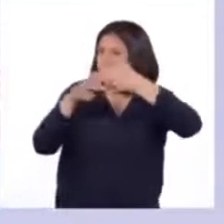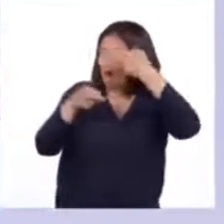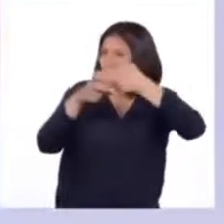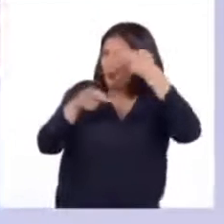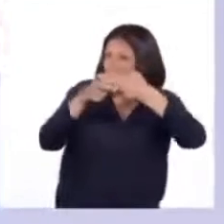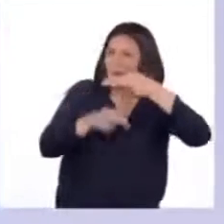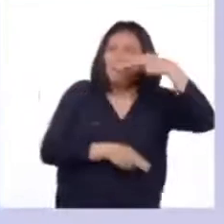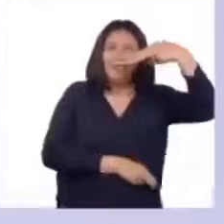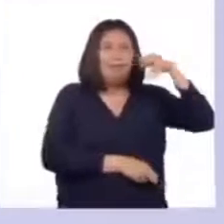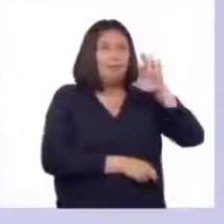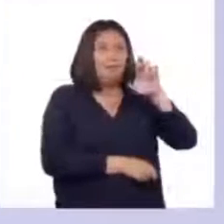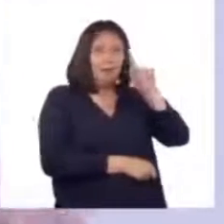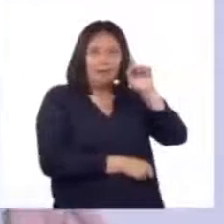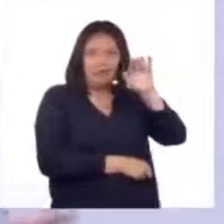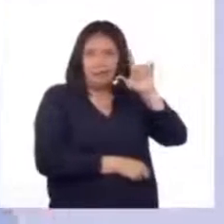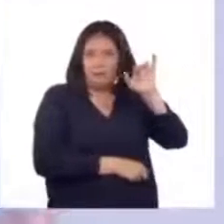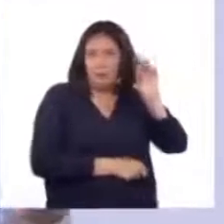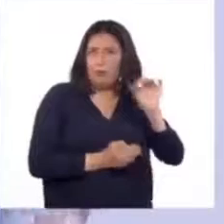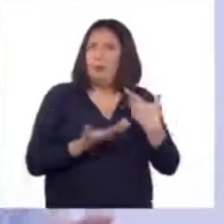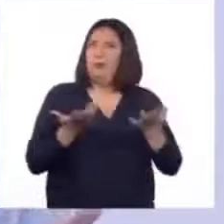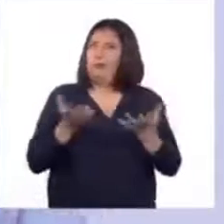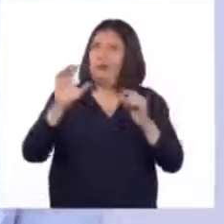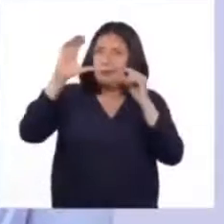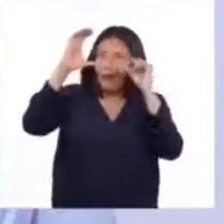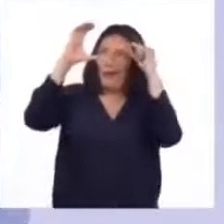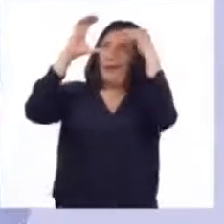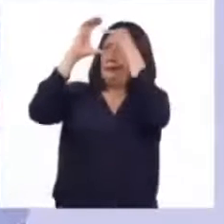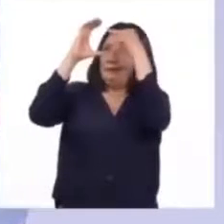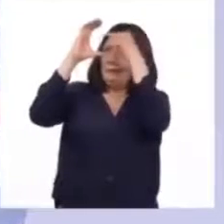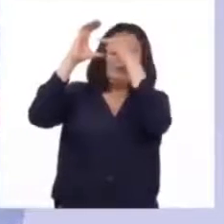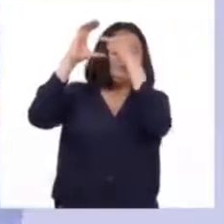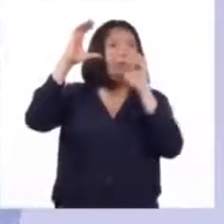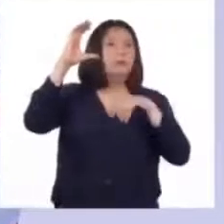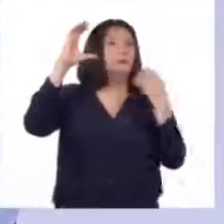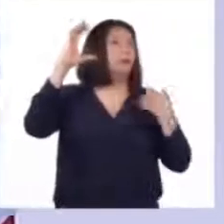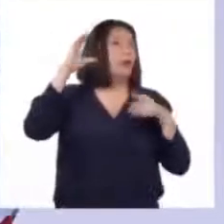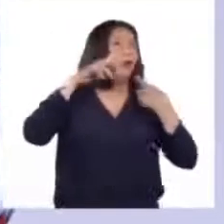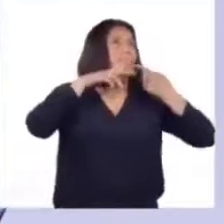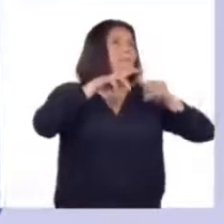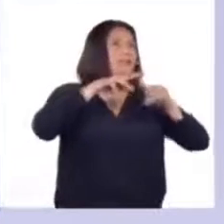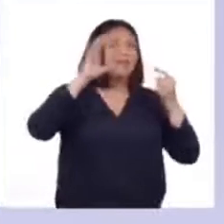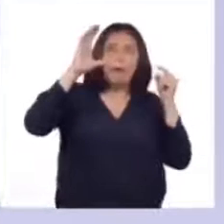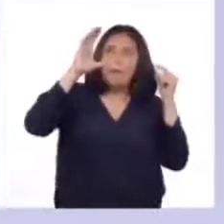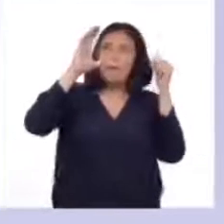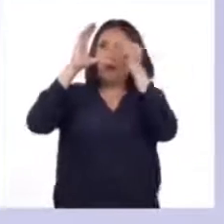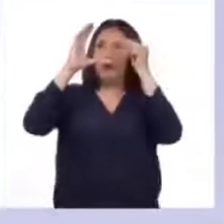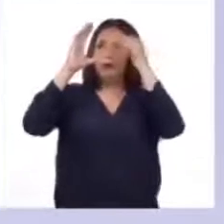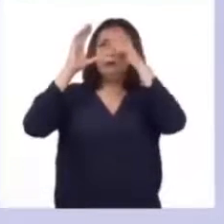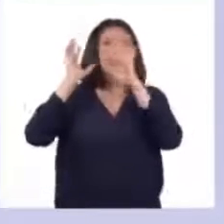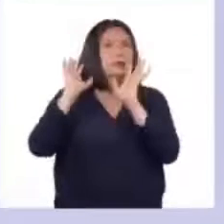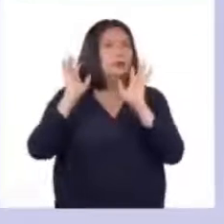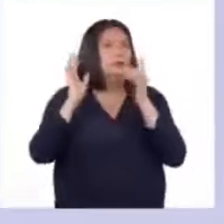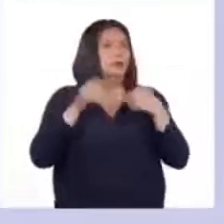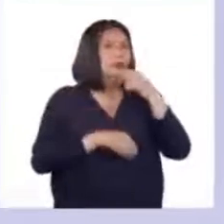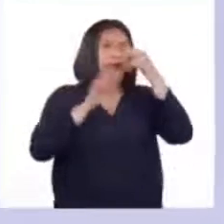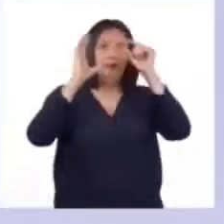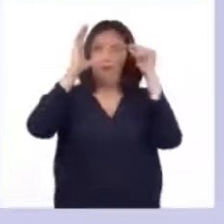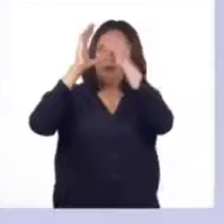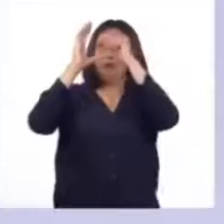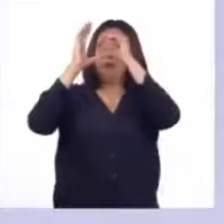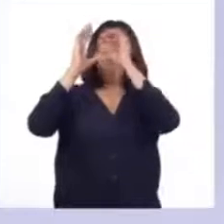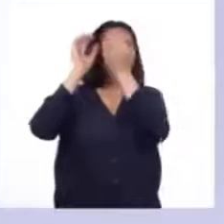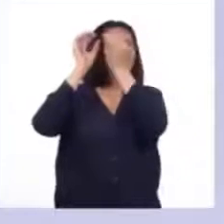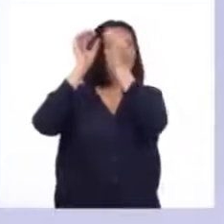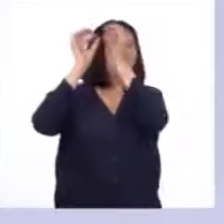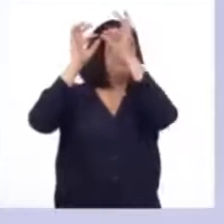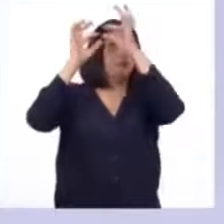parte se llama hipotálamo y es en el hipotálamo donde se presiona el botón para empezar a la pubertad. El hipotálamo produce